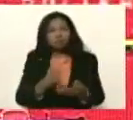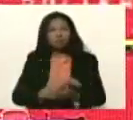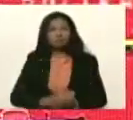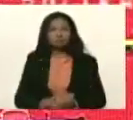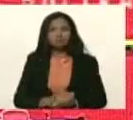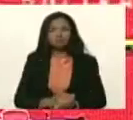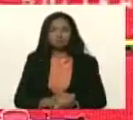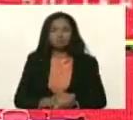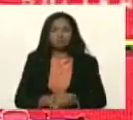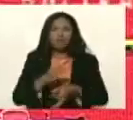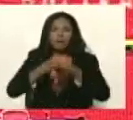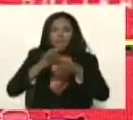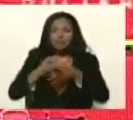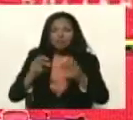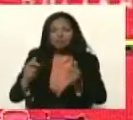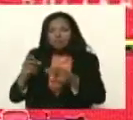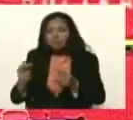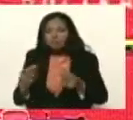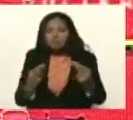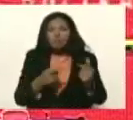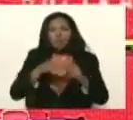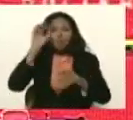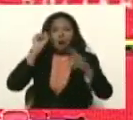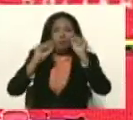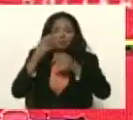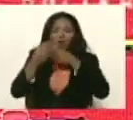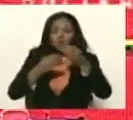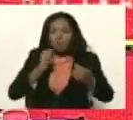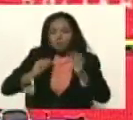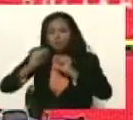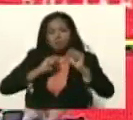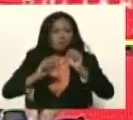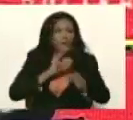en petro, bueno, para ir moviéndolo, para que ustedes aprendan a mover el petro,